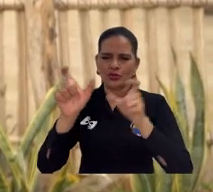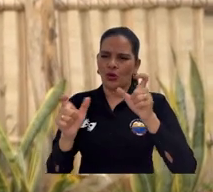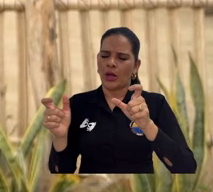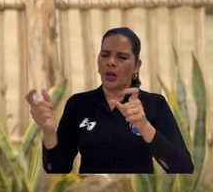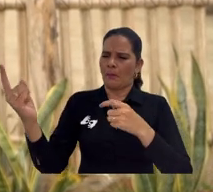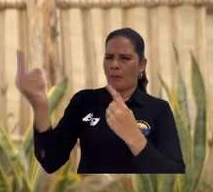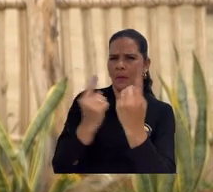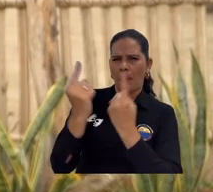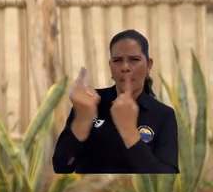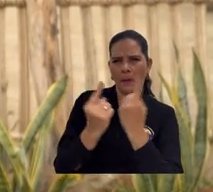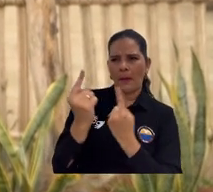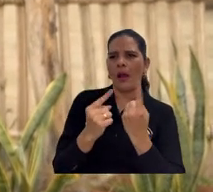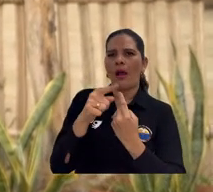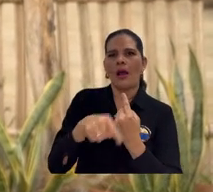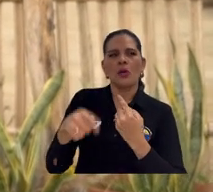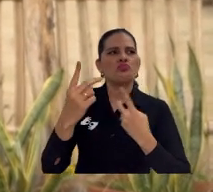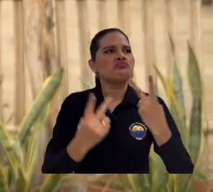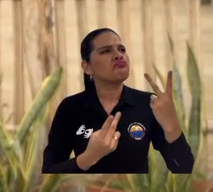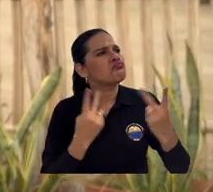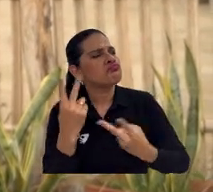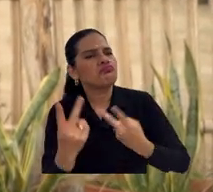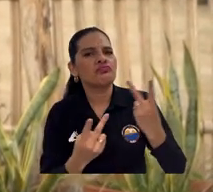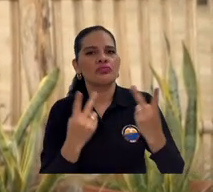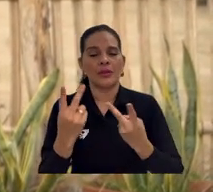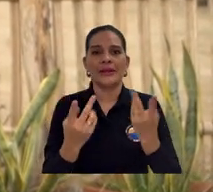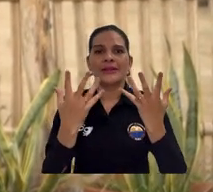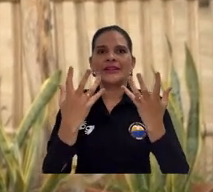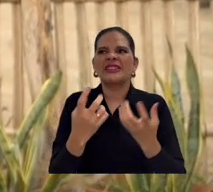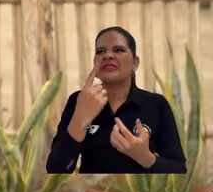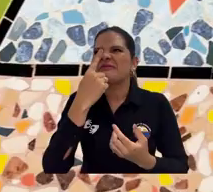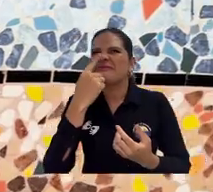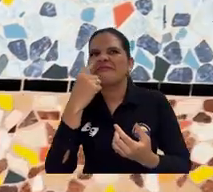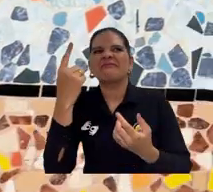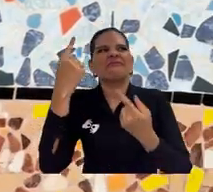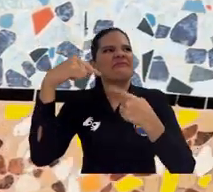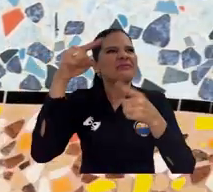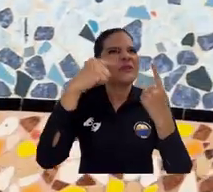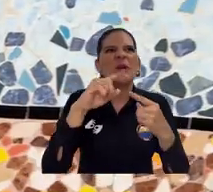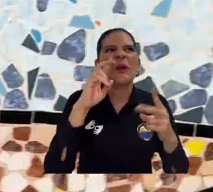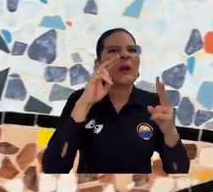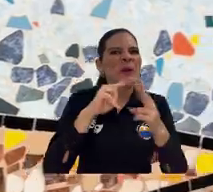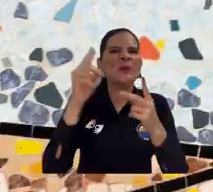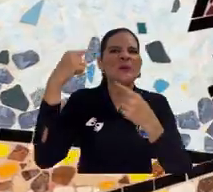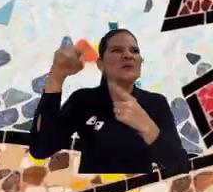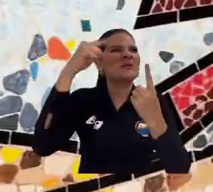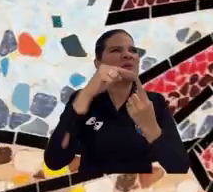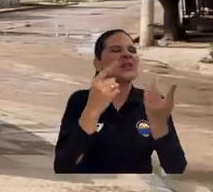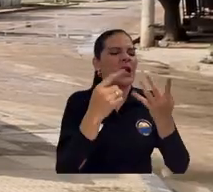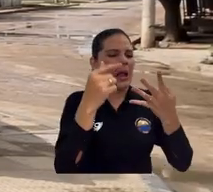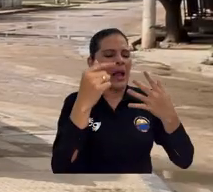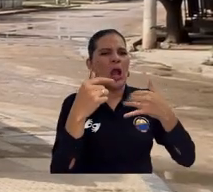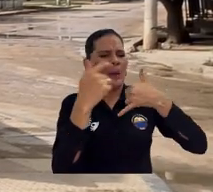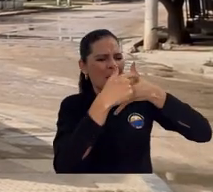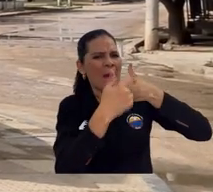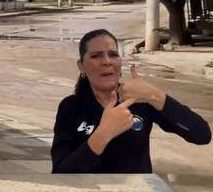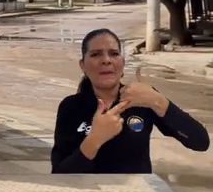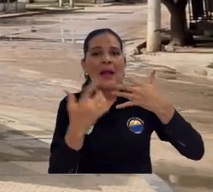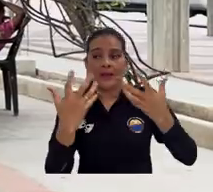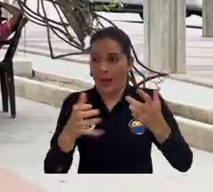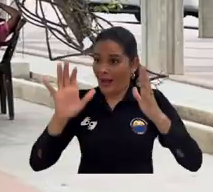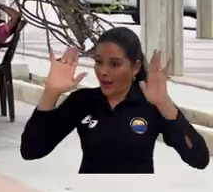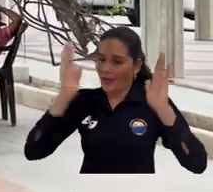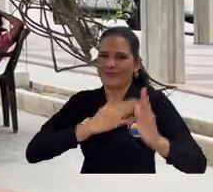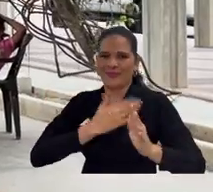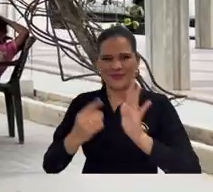turistas, los cuales sabemos que tenemos unos viajeros que están buscando nuevas vivencias, que están buscando algunos